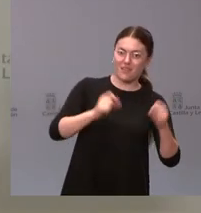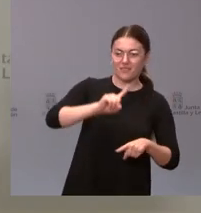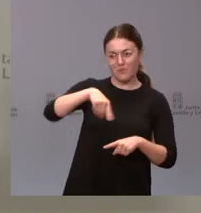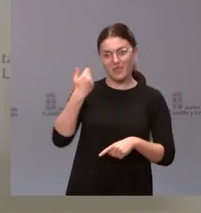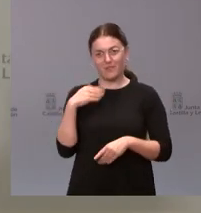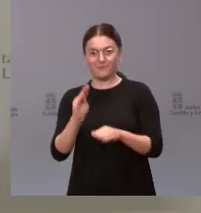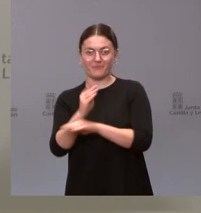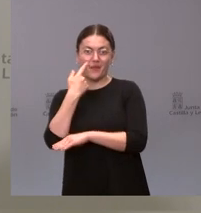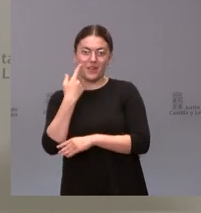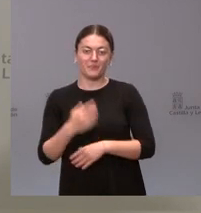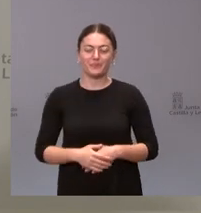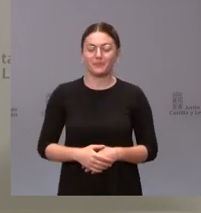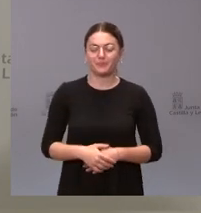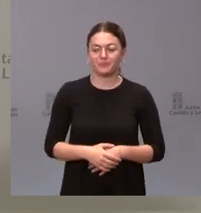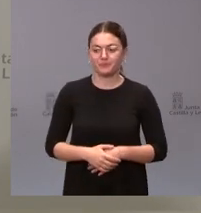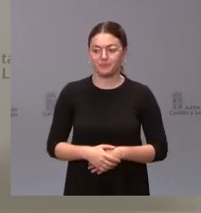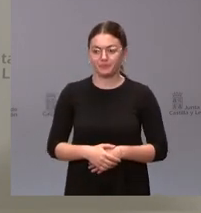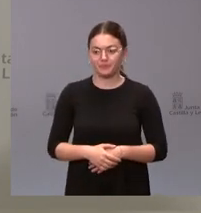¿sí? Sí